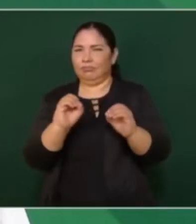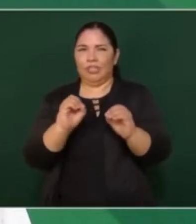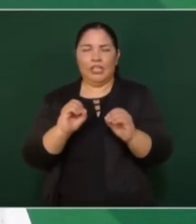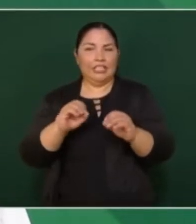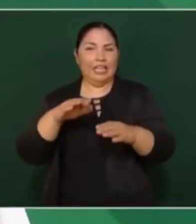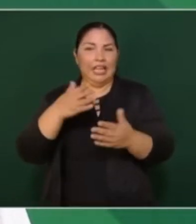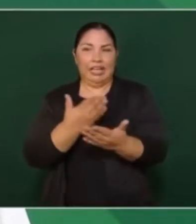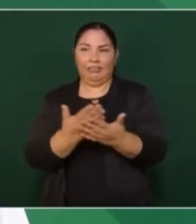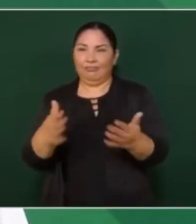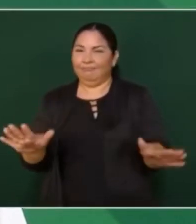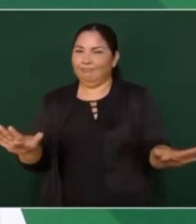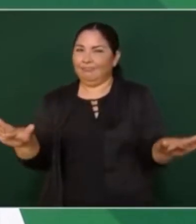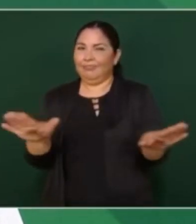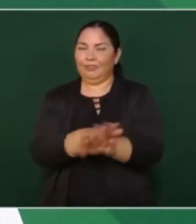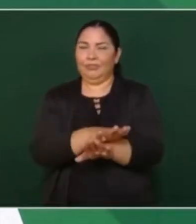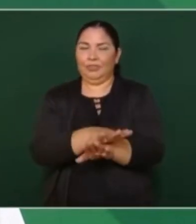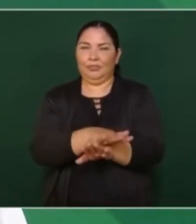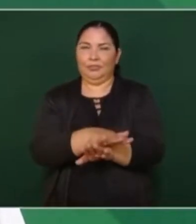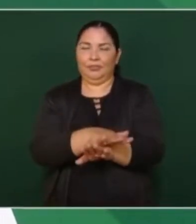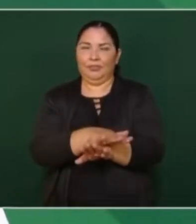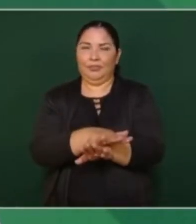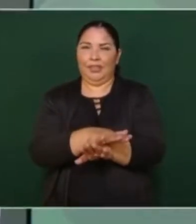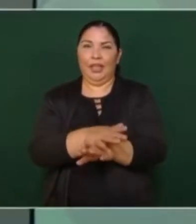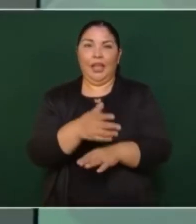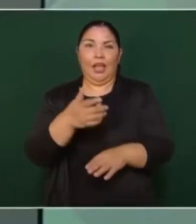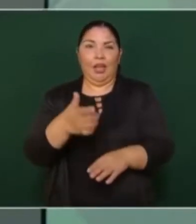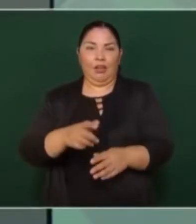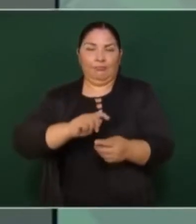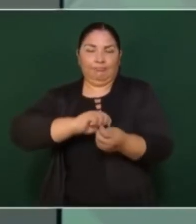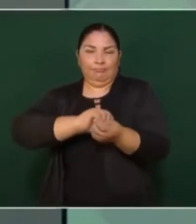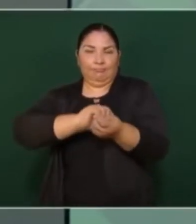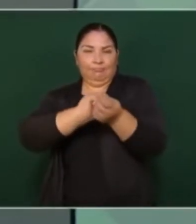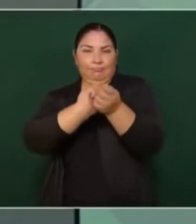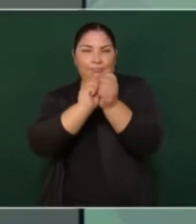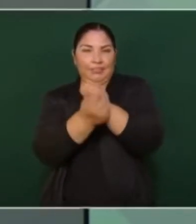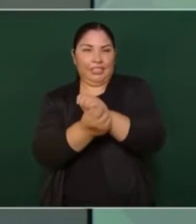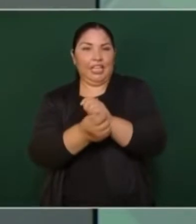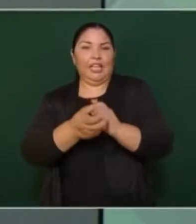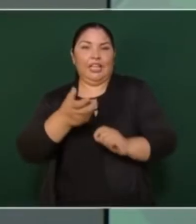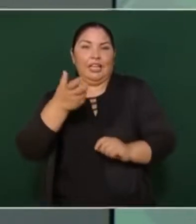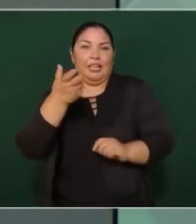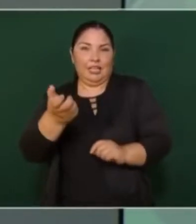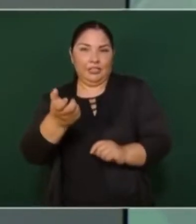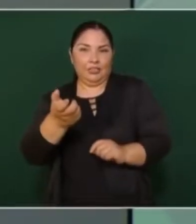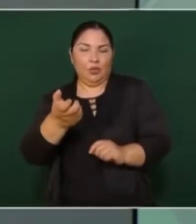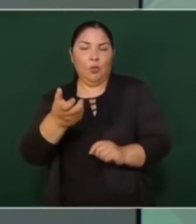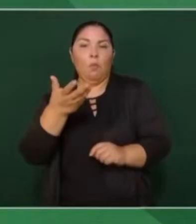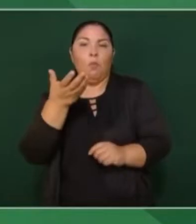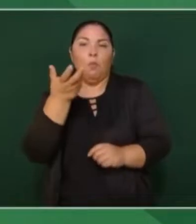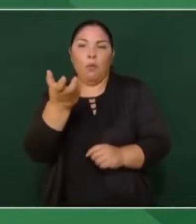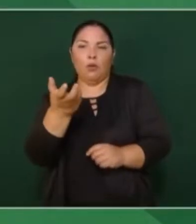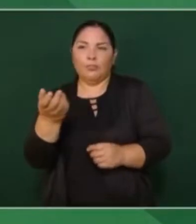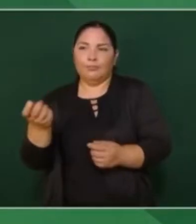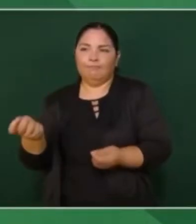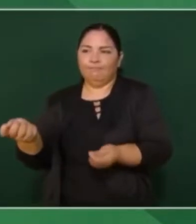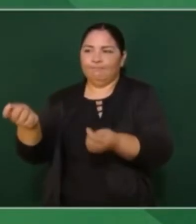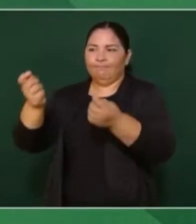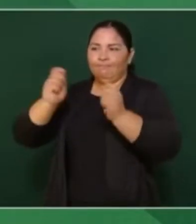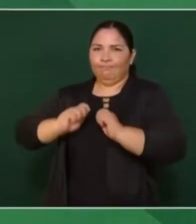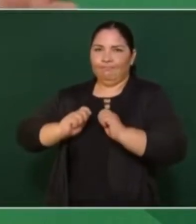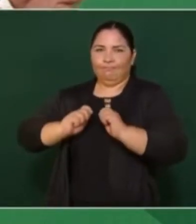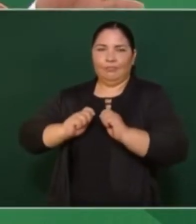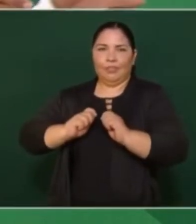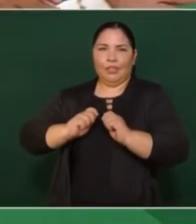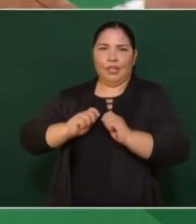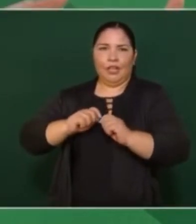esto ya cambió, esto es la transformación, por eso llegamos y no